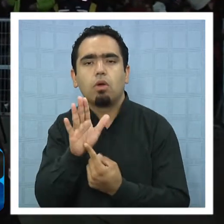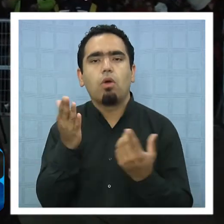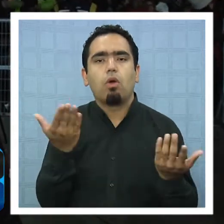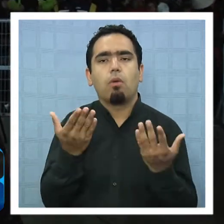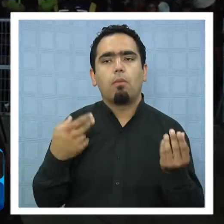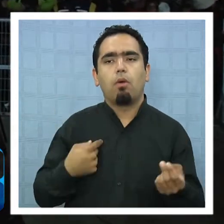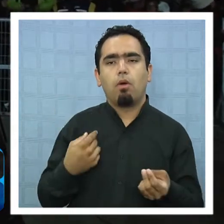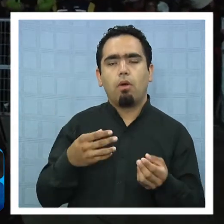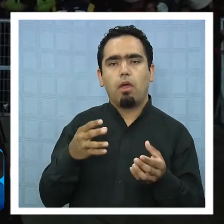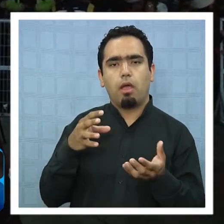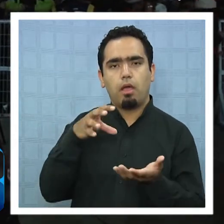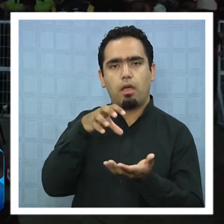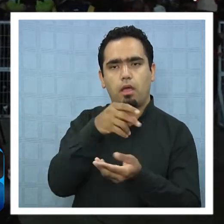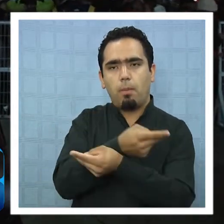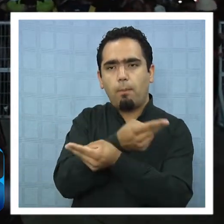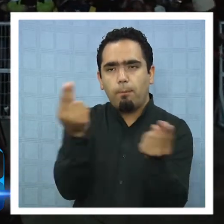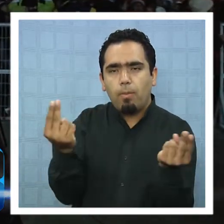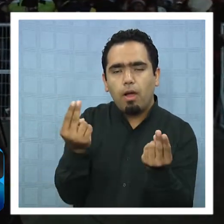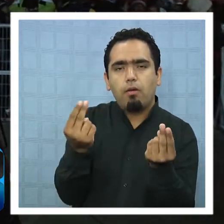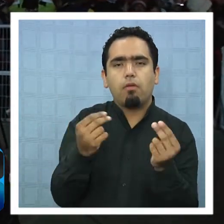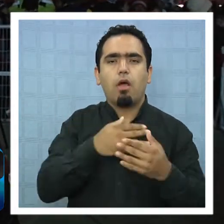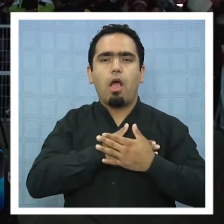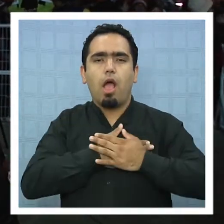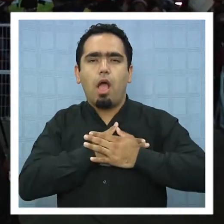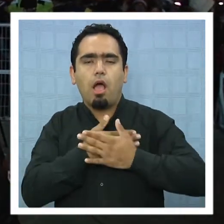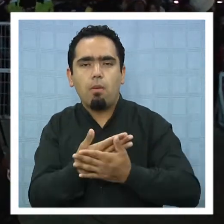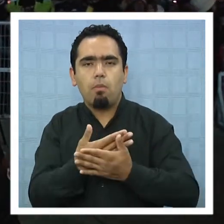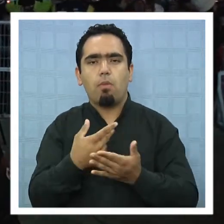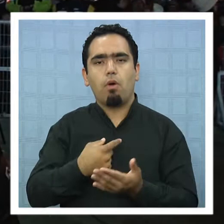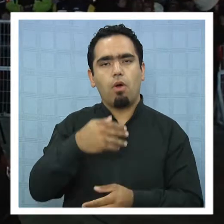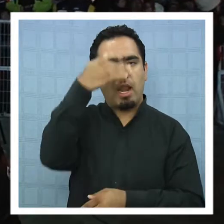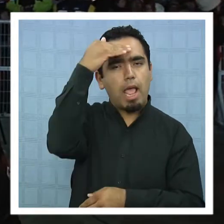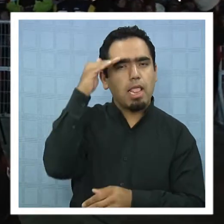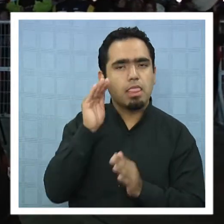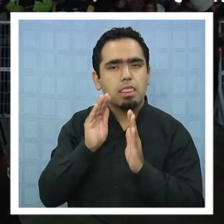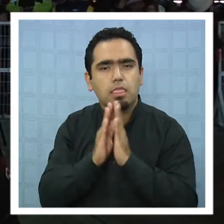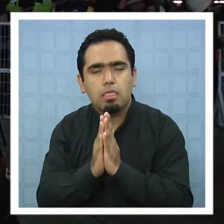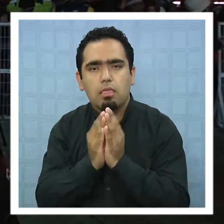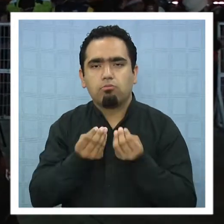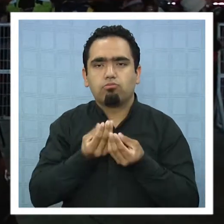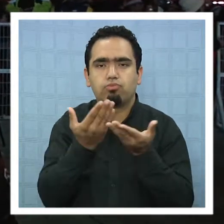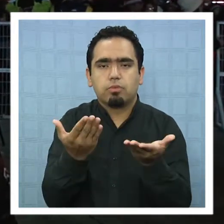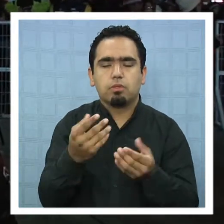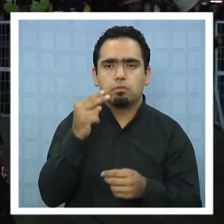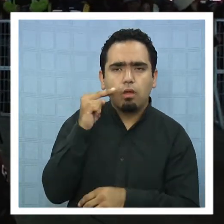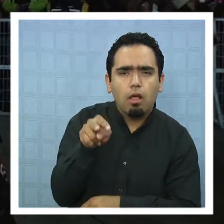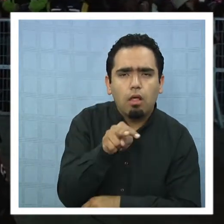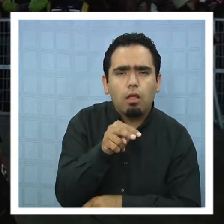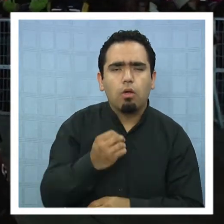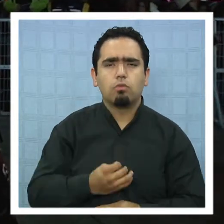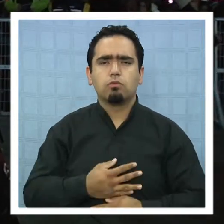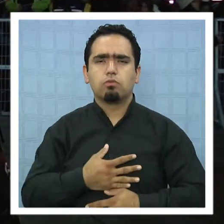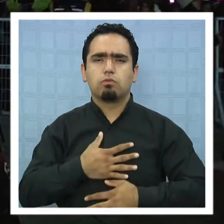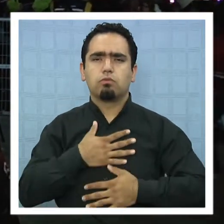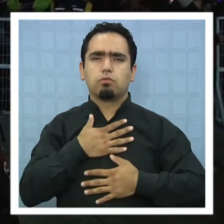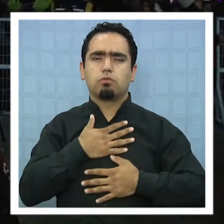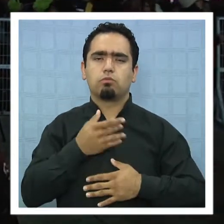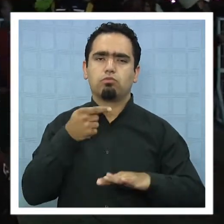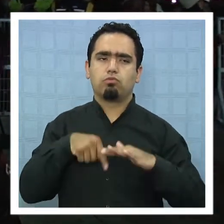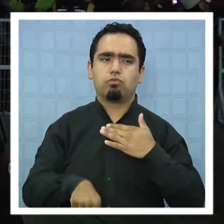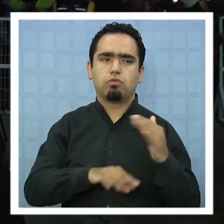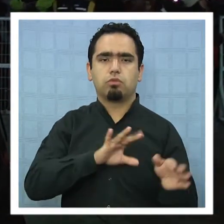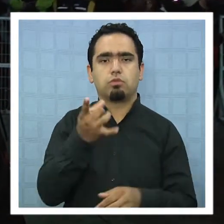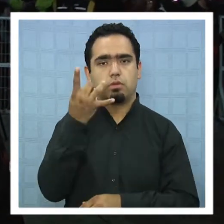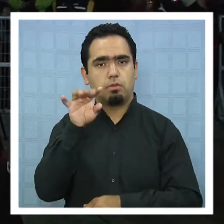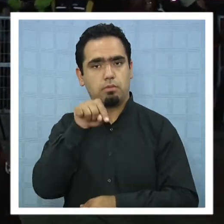hace el pueblo chileno de amor y de entrega a la Virgen del Carmen realmente emociona, muy profundamente. No solo